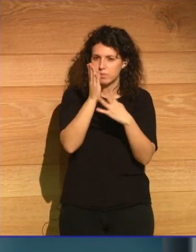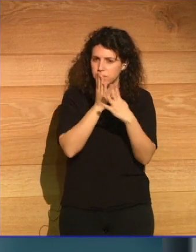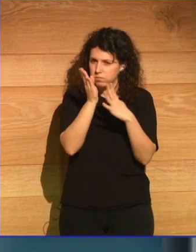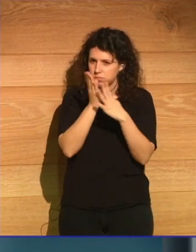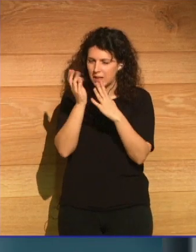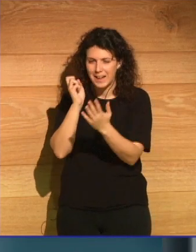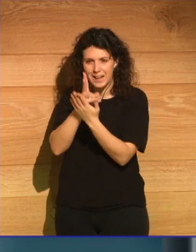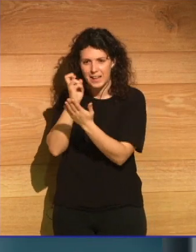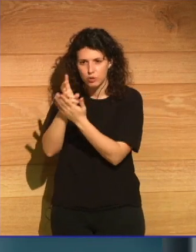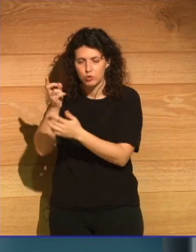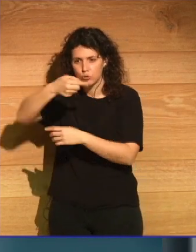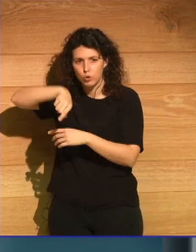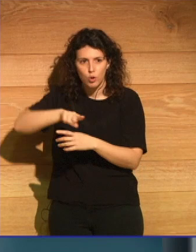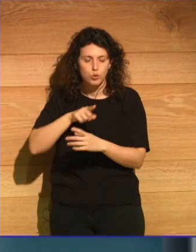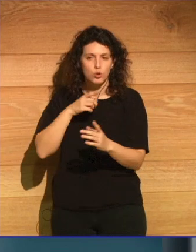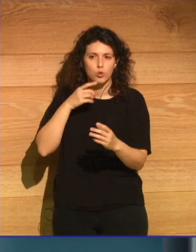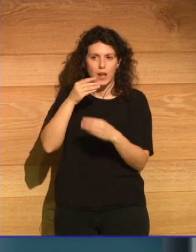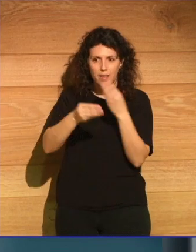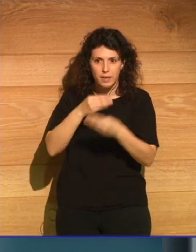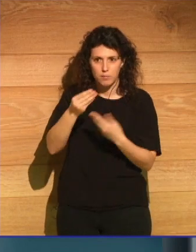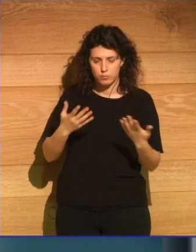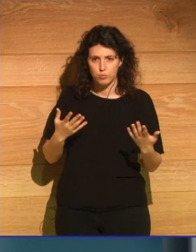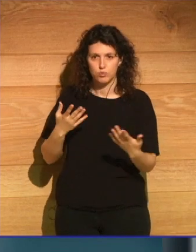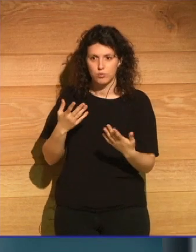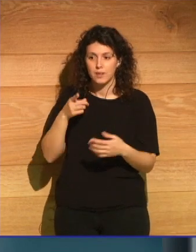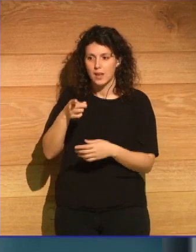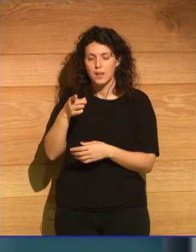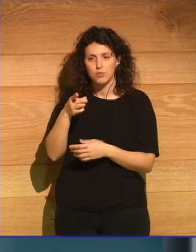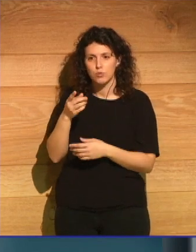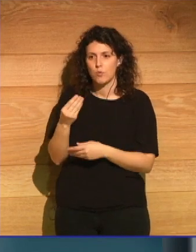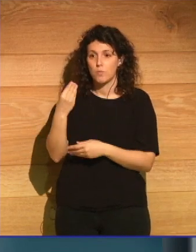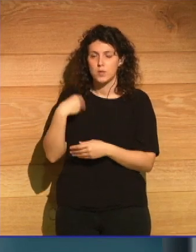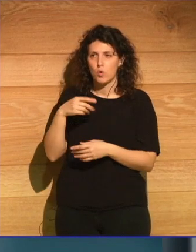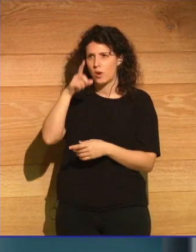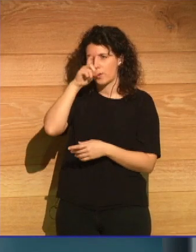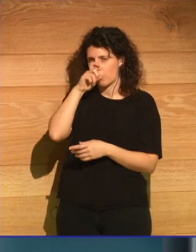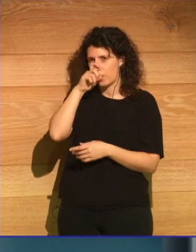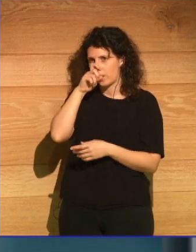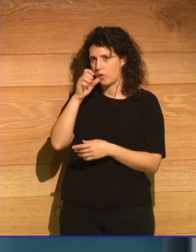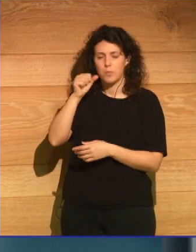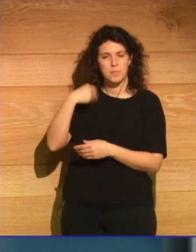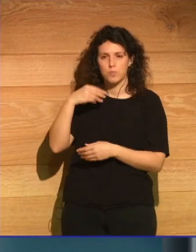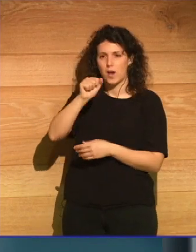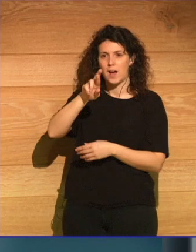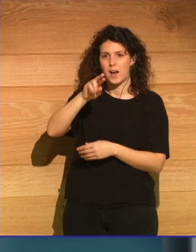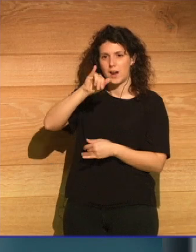los retos a los que nos enfrentamos. Eso me recuerda a Aristóteles.